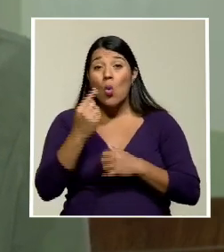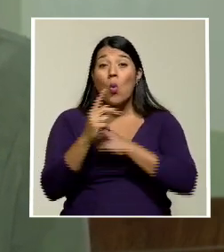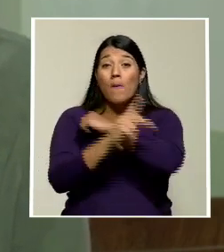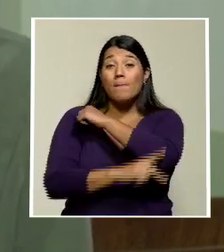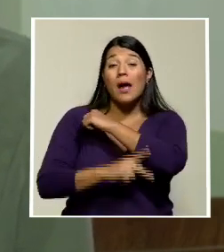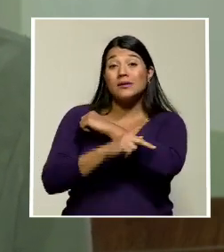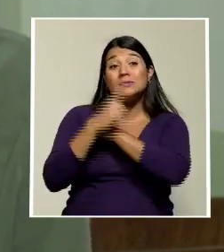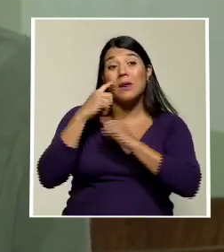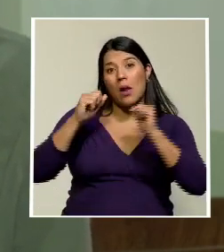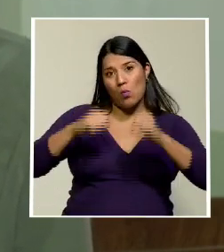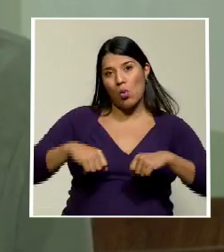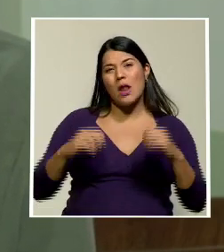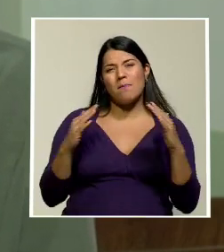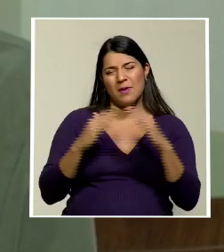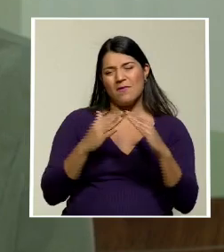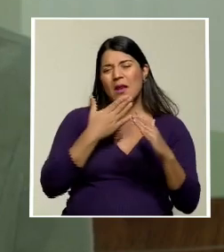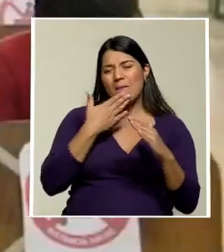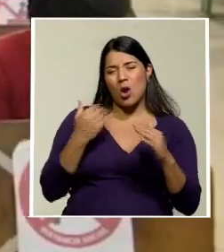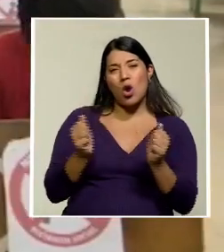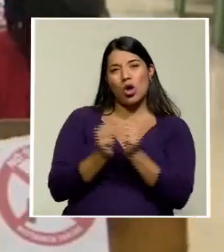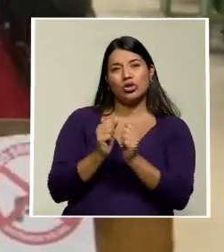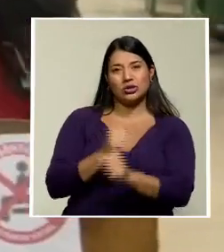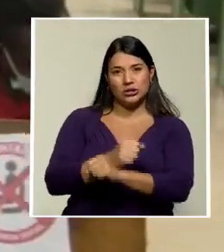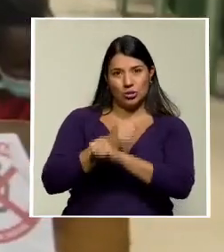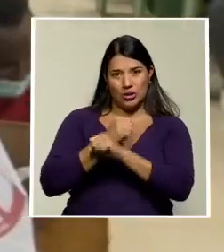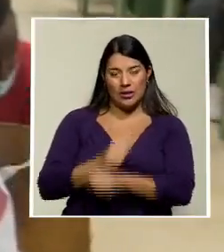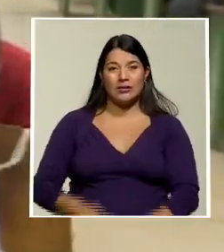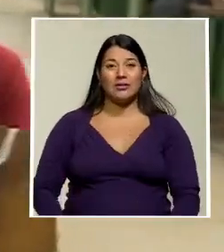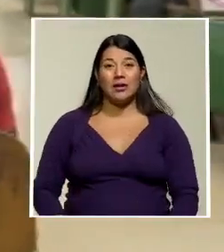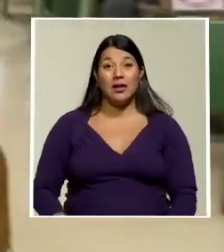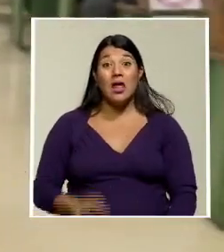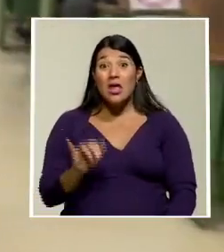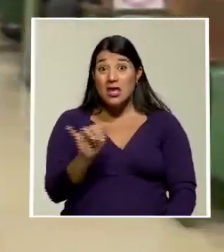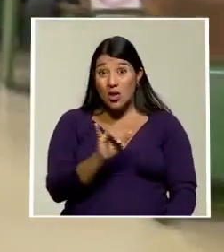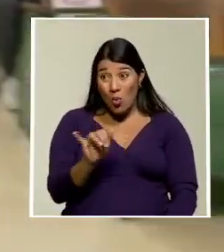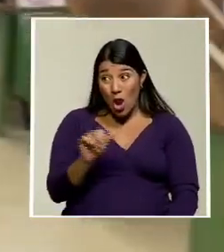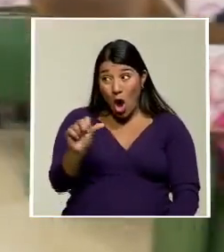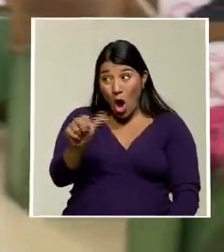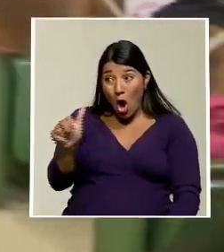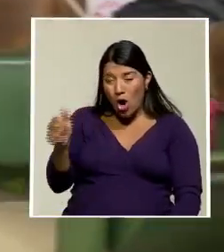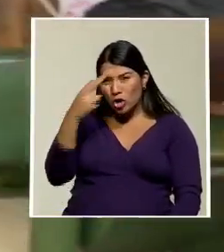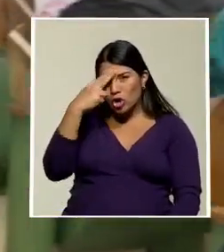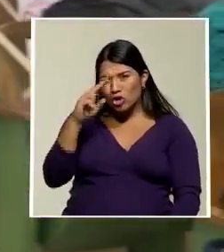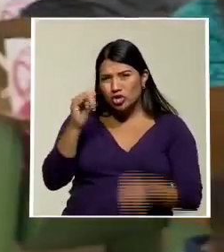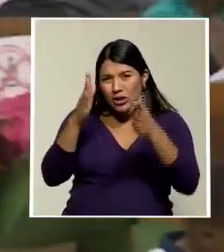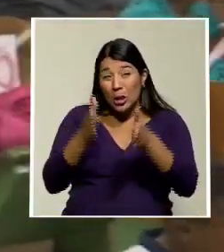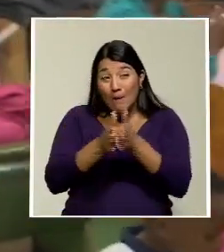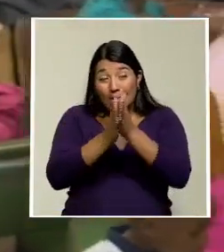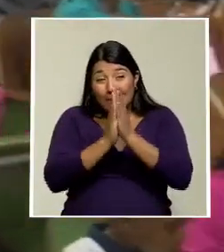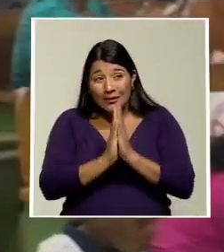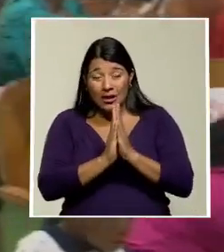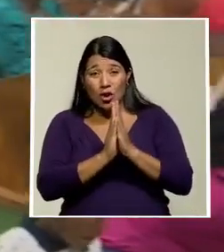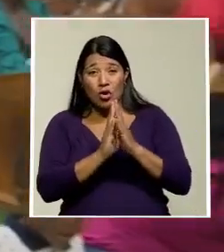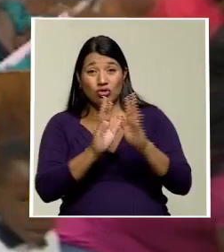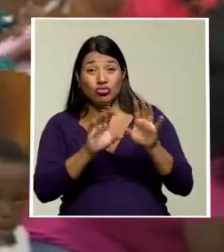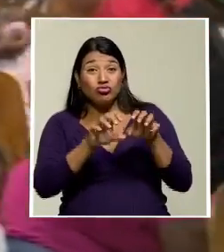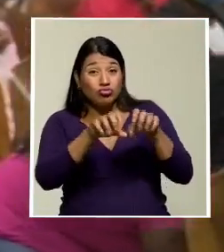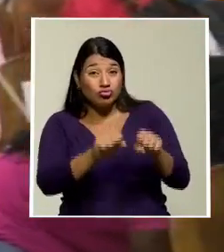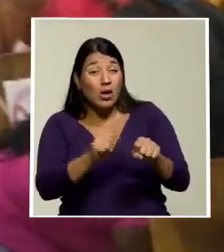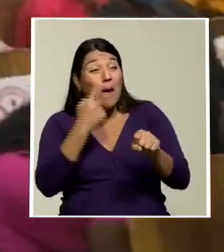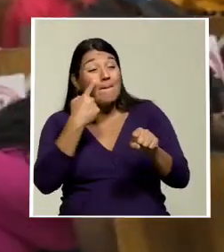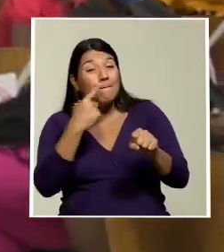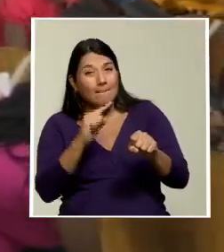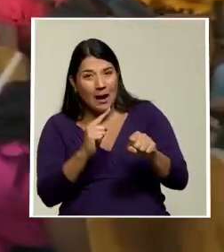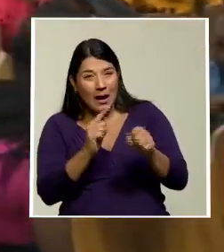puede vivir una vida mejor con seguridad. Como él, otros haitianos solicitaron una cita para pedir refugio en Costa Rica y este martes